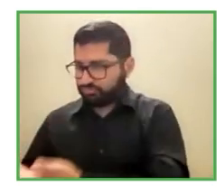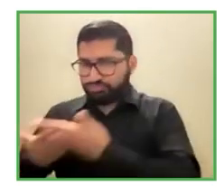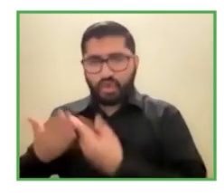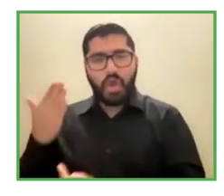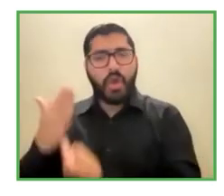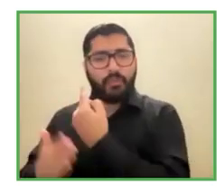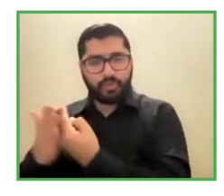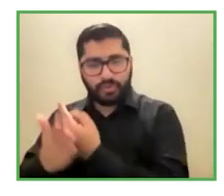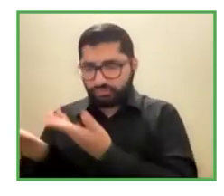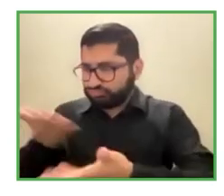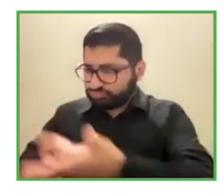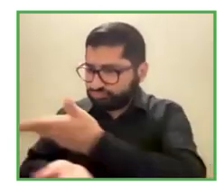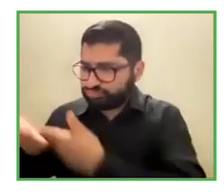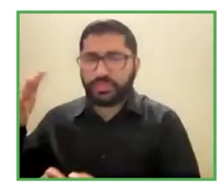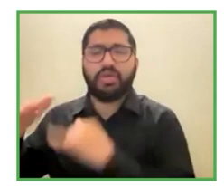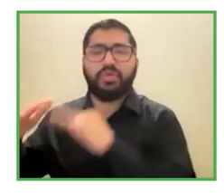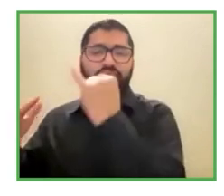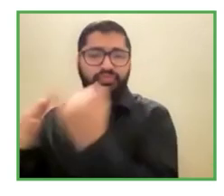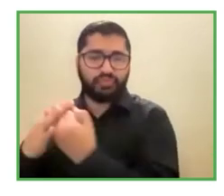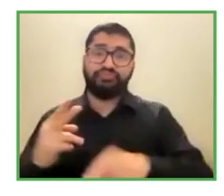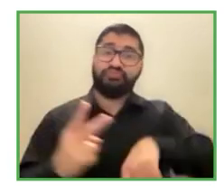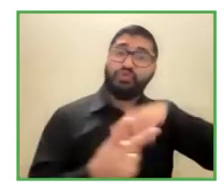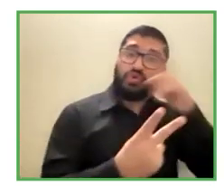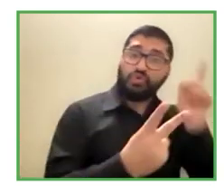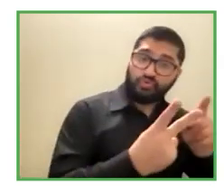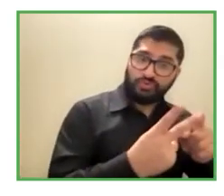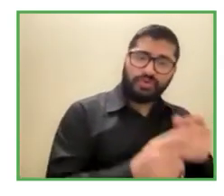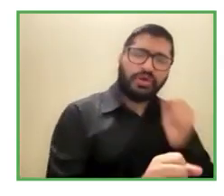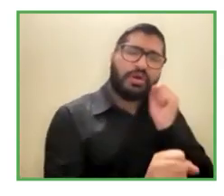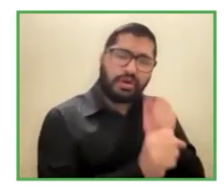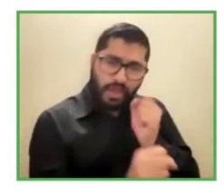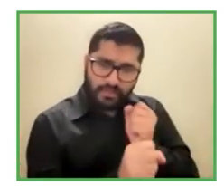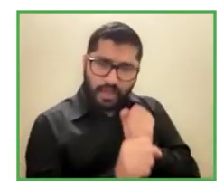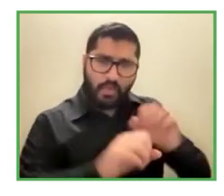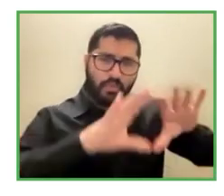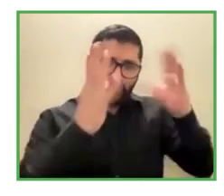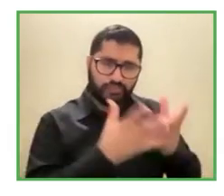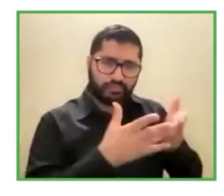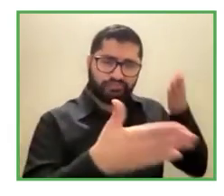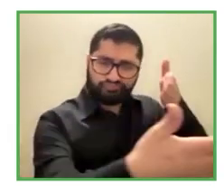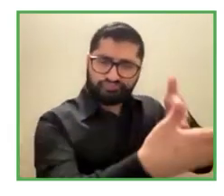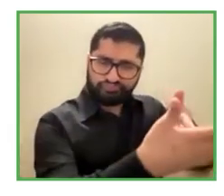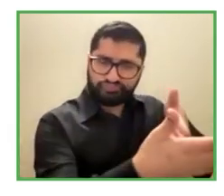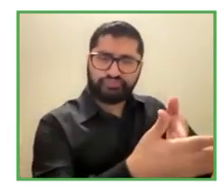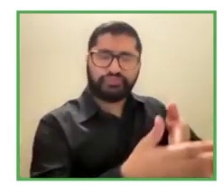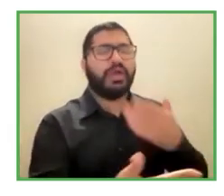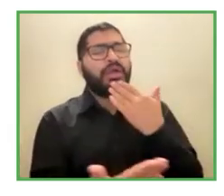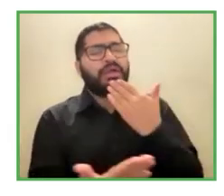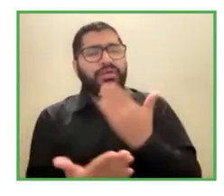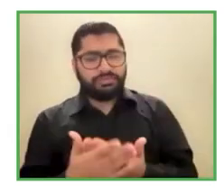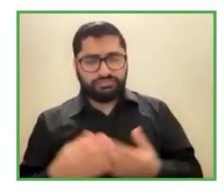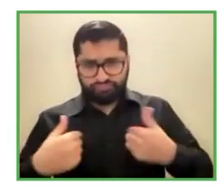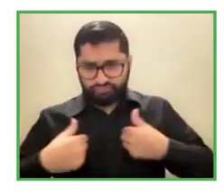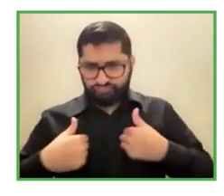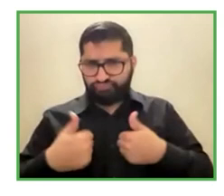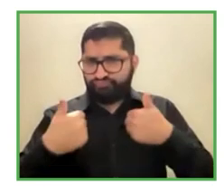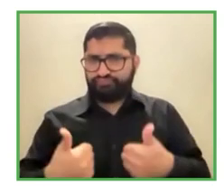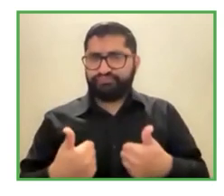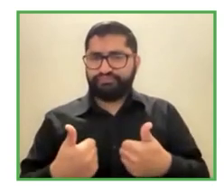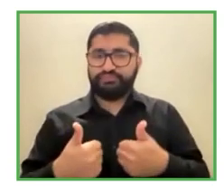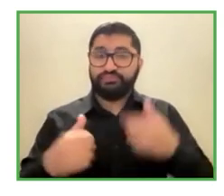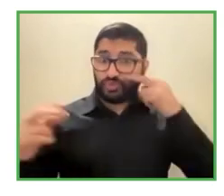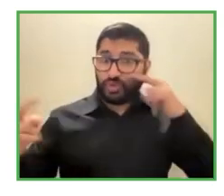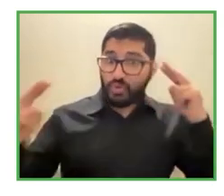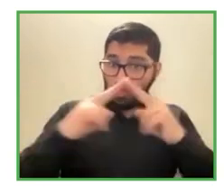por un mundo sin barrera por mi parte muchas gracias a todos y a todas y será hasta una nueva oportunidad muchas